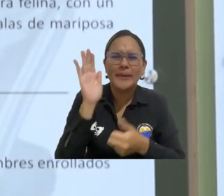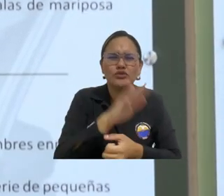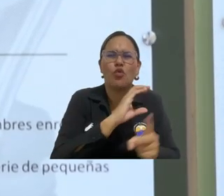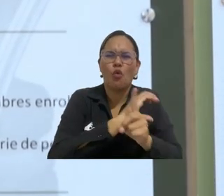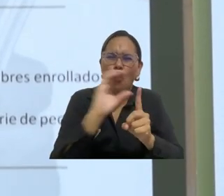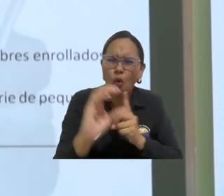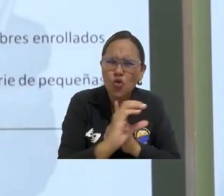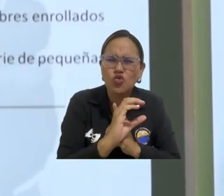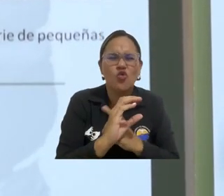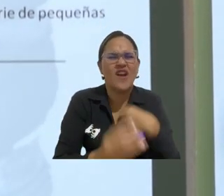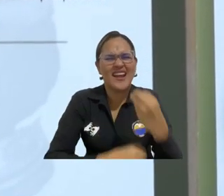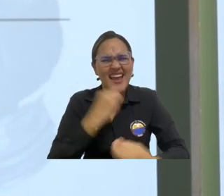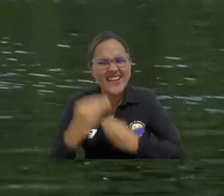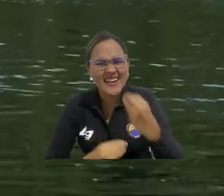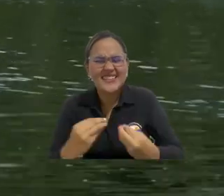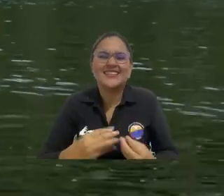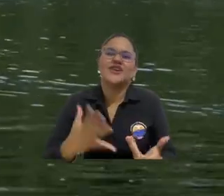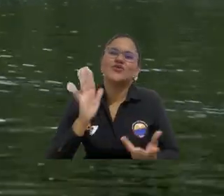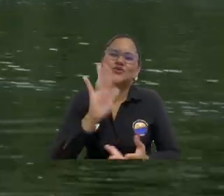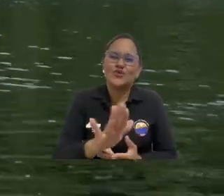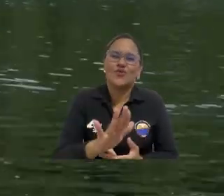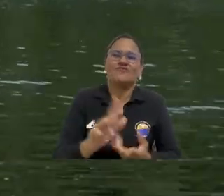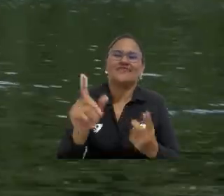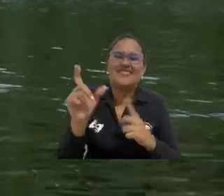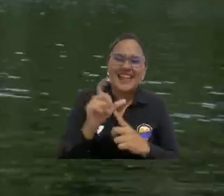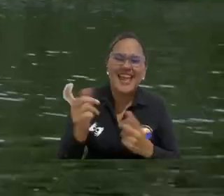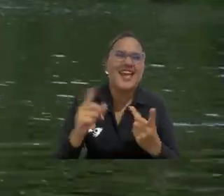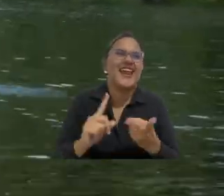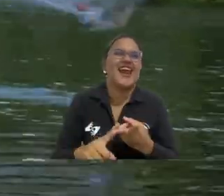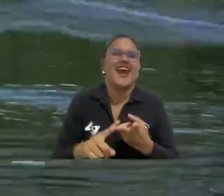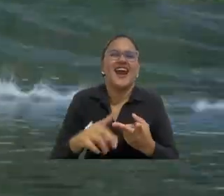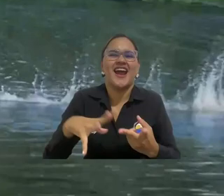dinámicas culturales que tiene la sierra como la Ciénaga Grande.